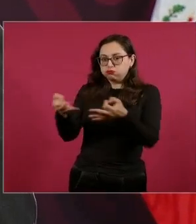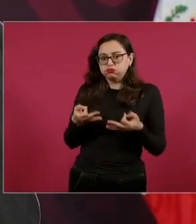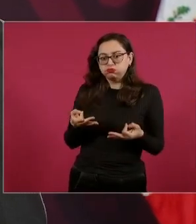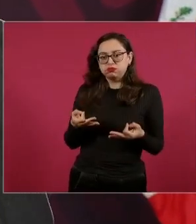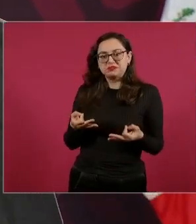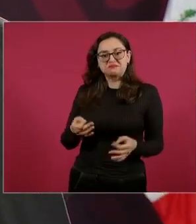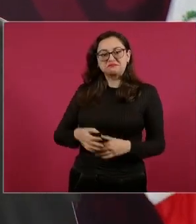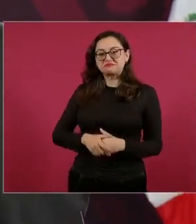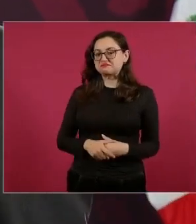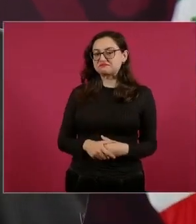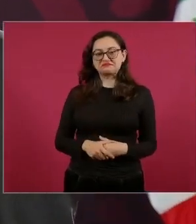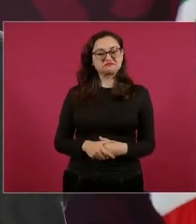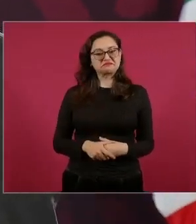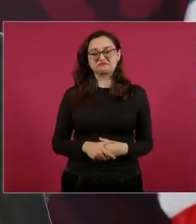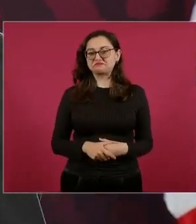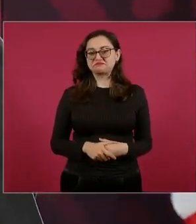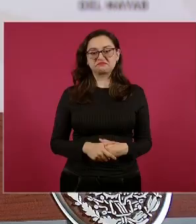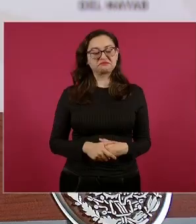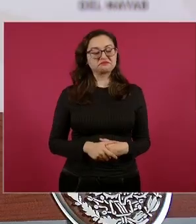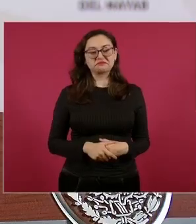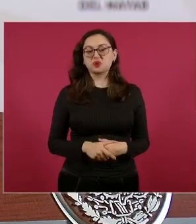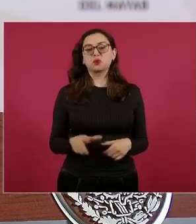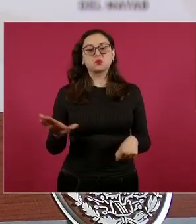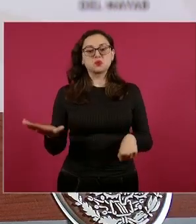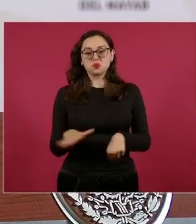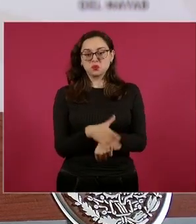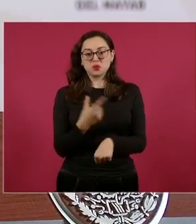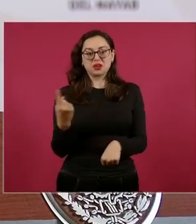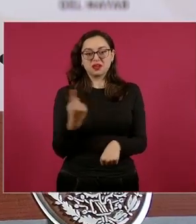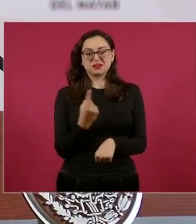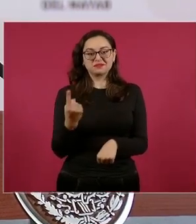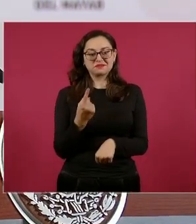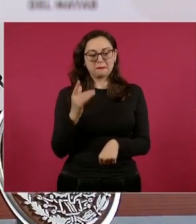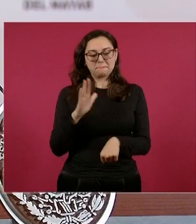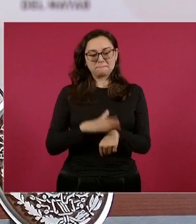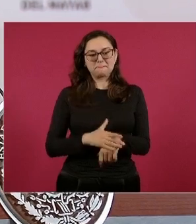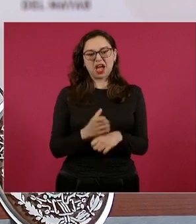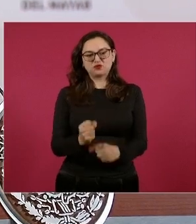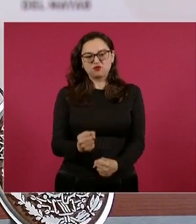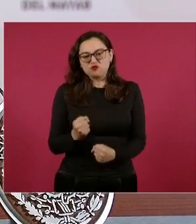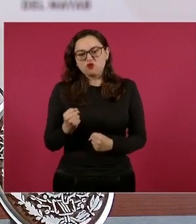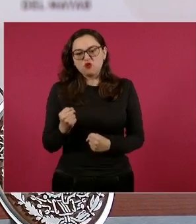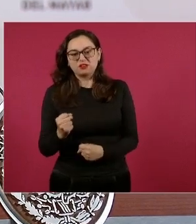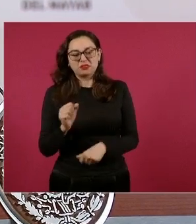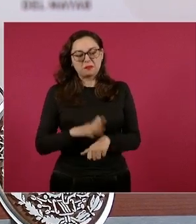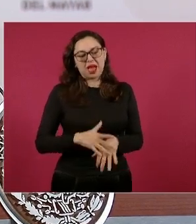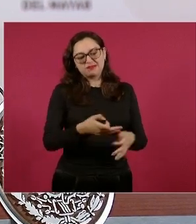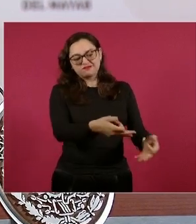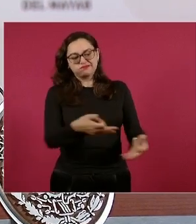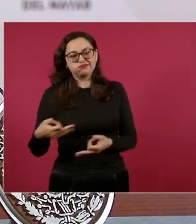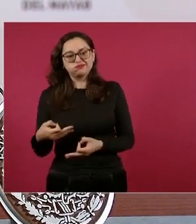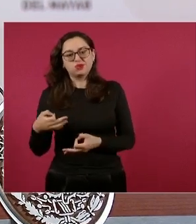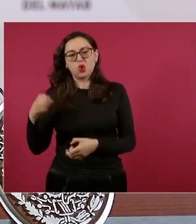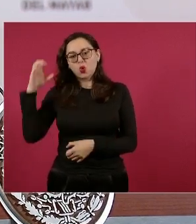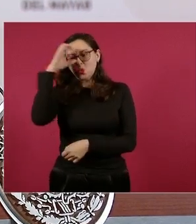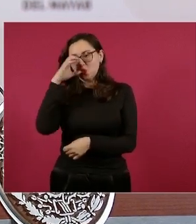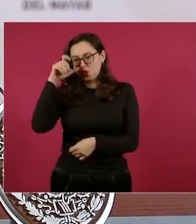porque es muy fuerte nuestra tradición cultural,